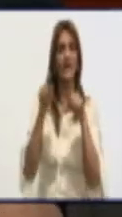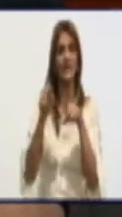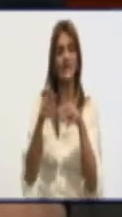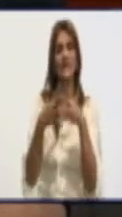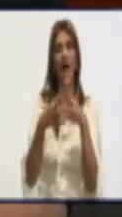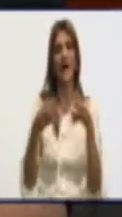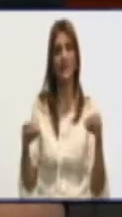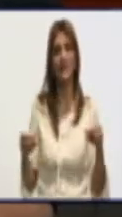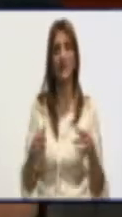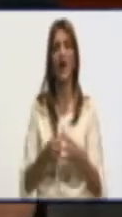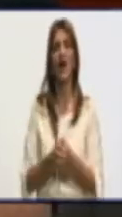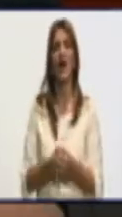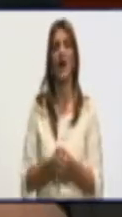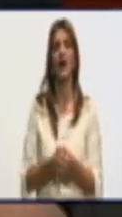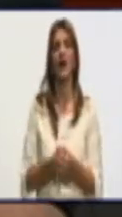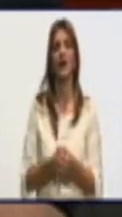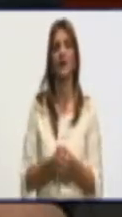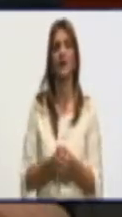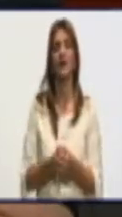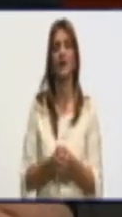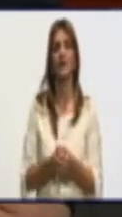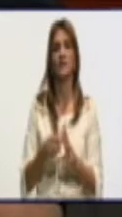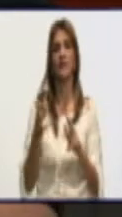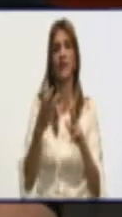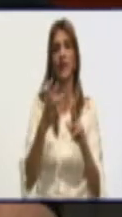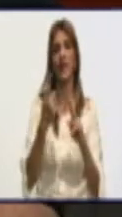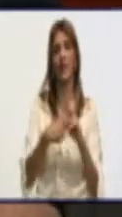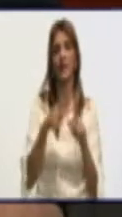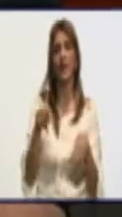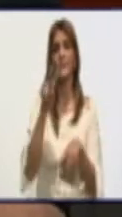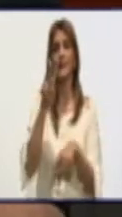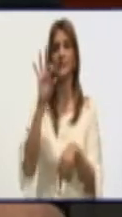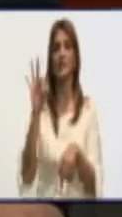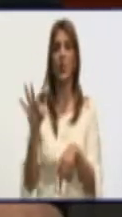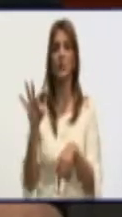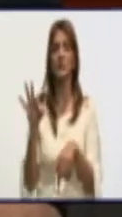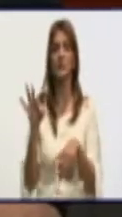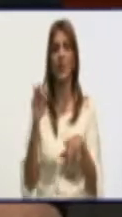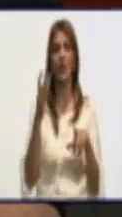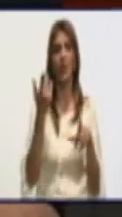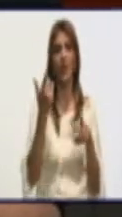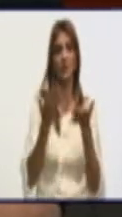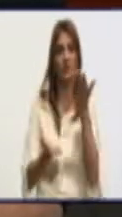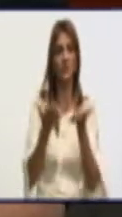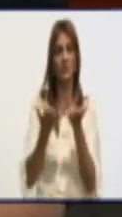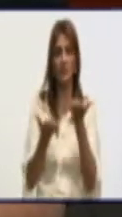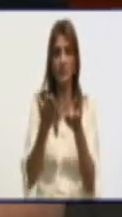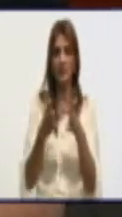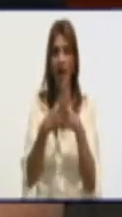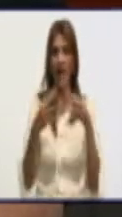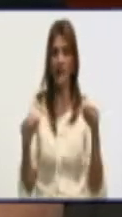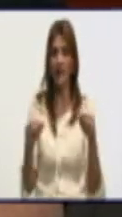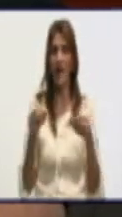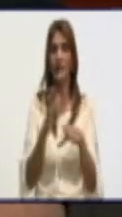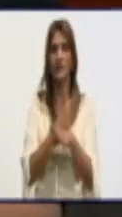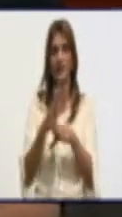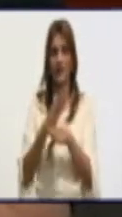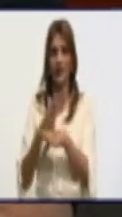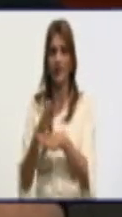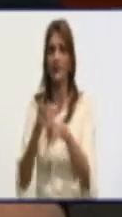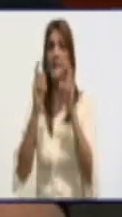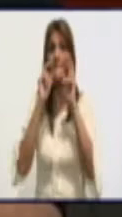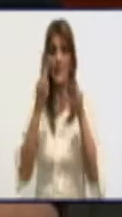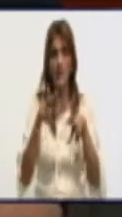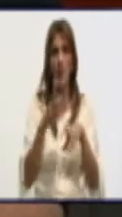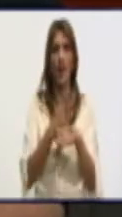era una harina que tenía un 28 de gluten. Sin embargo, a partir del martes, que recibimos una harina de trigo con gluten de 35, vimos la